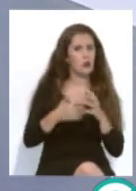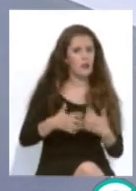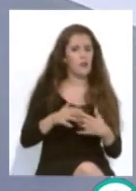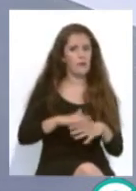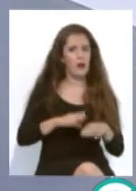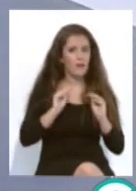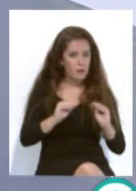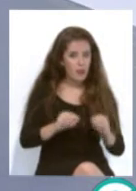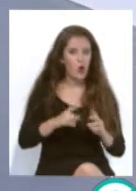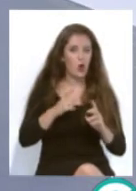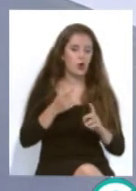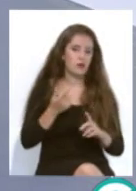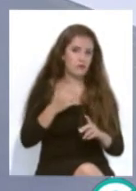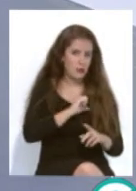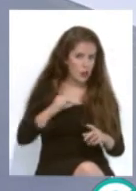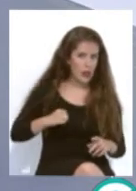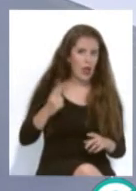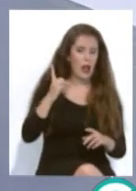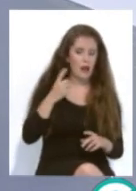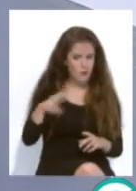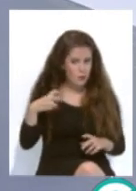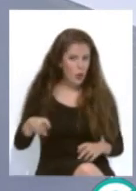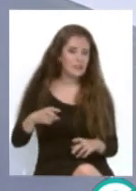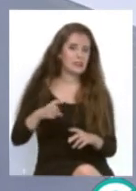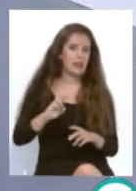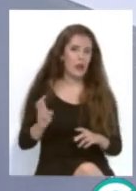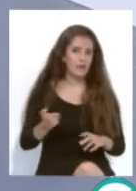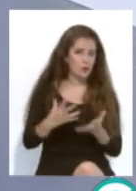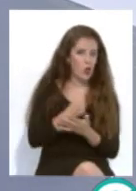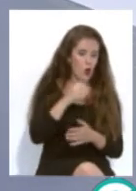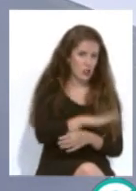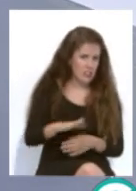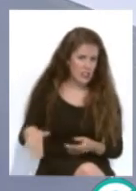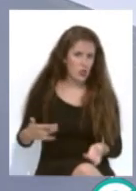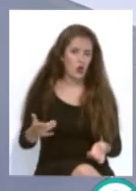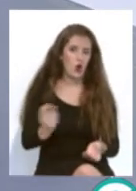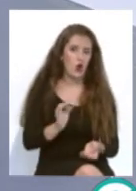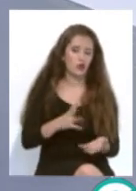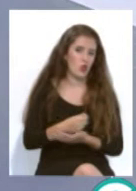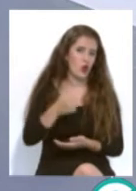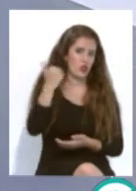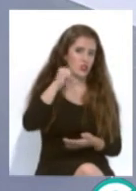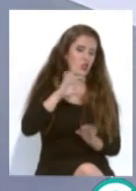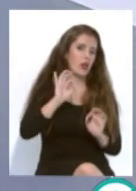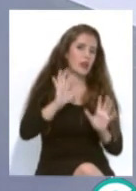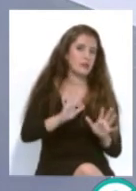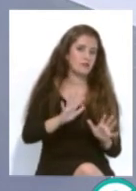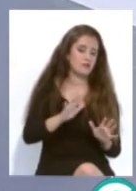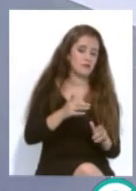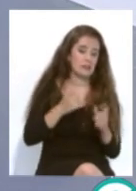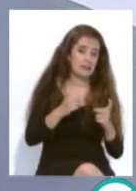en la futbolística, pero también en la personal de todos sus niños o todos los chicos que intentan